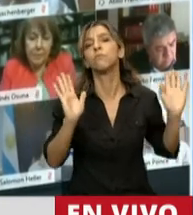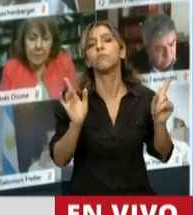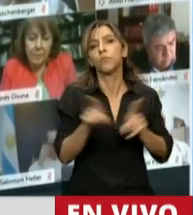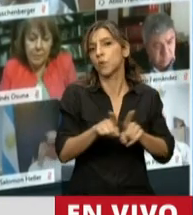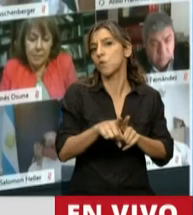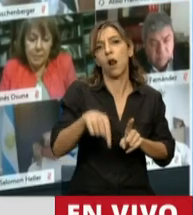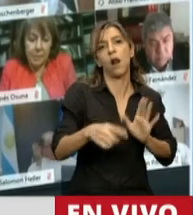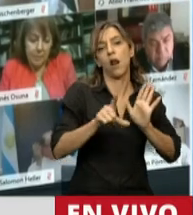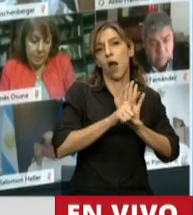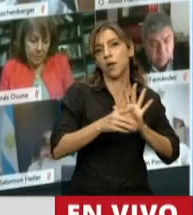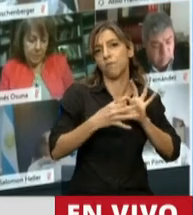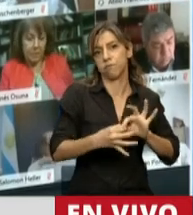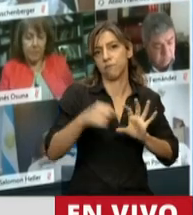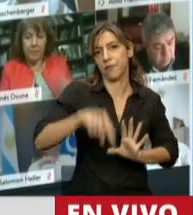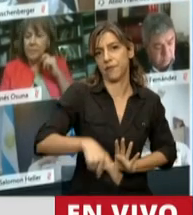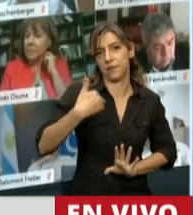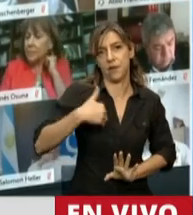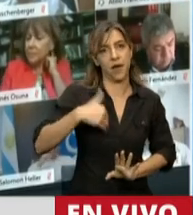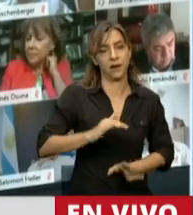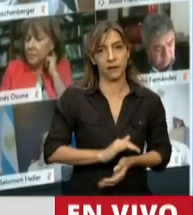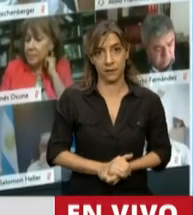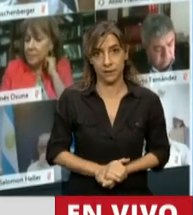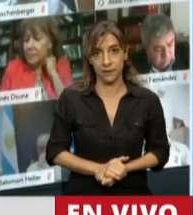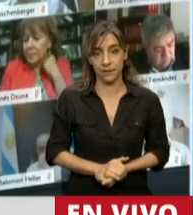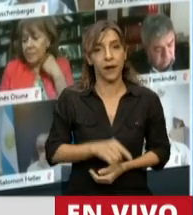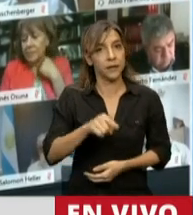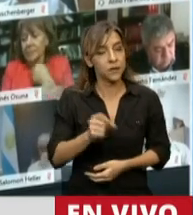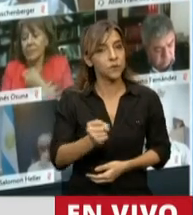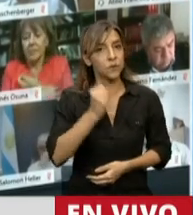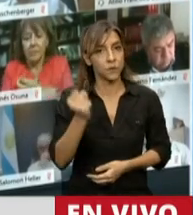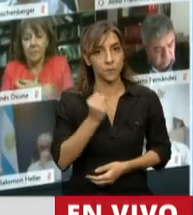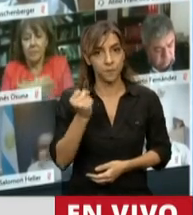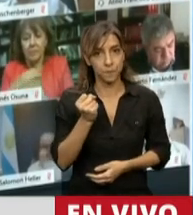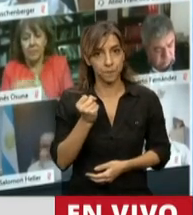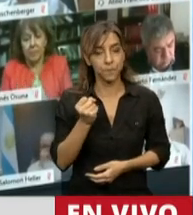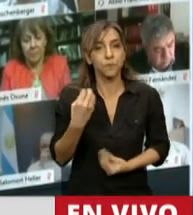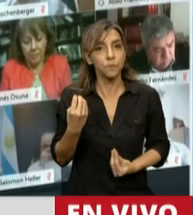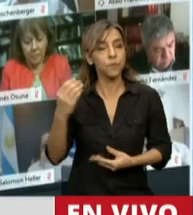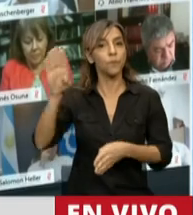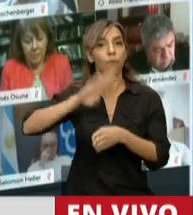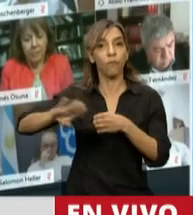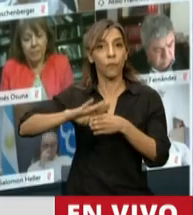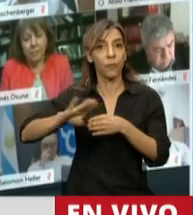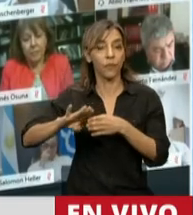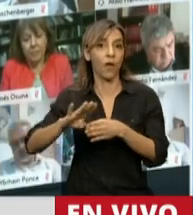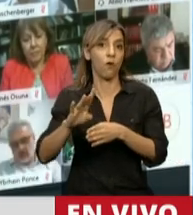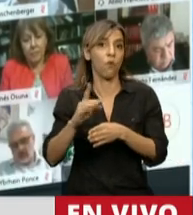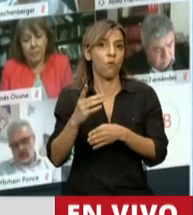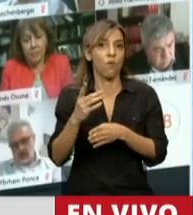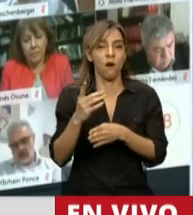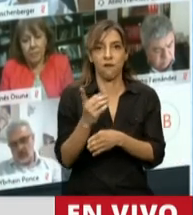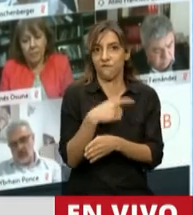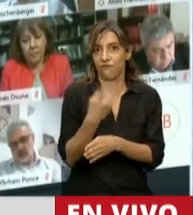resto de los acreedores. Una parte sustancial de la deuda que estamos tratando hoy